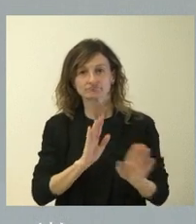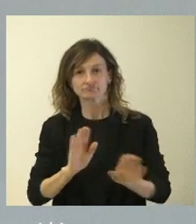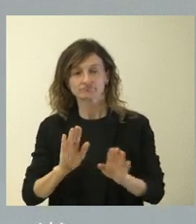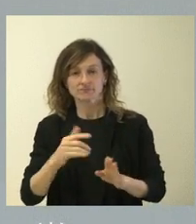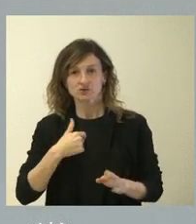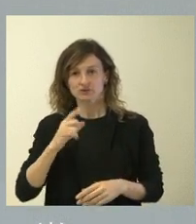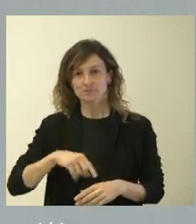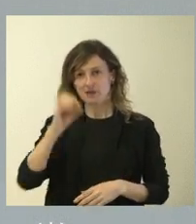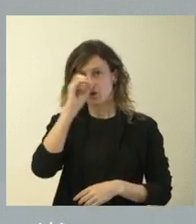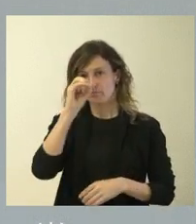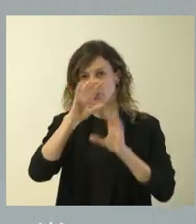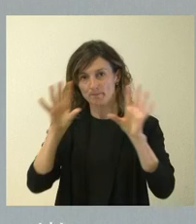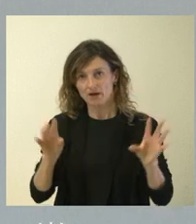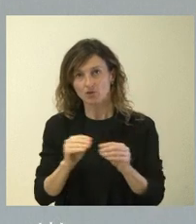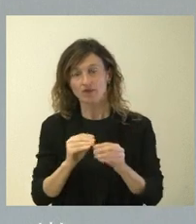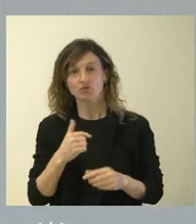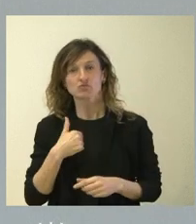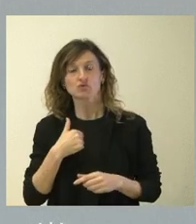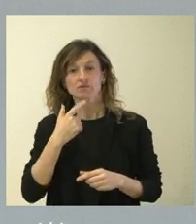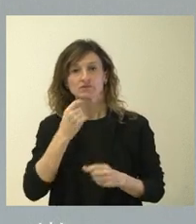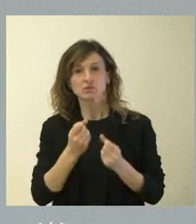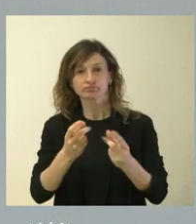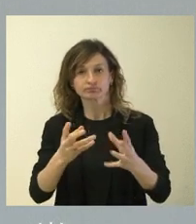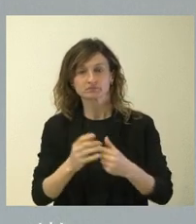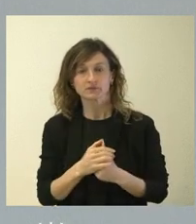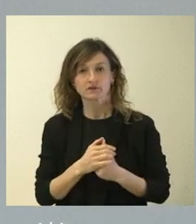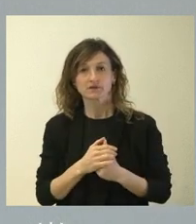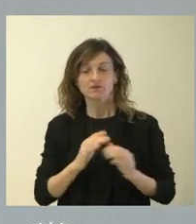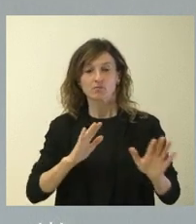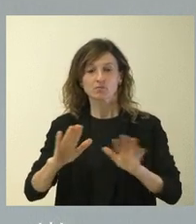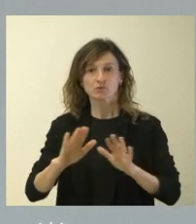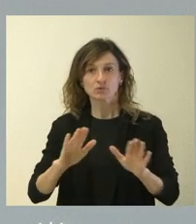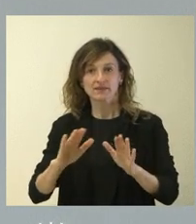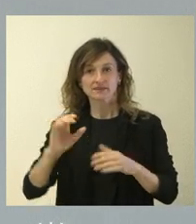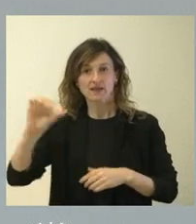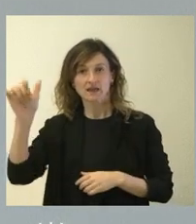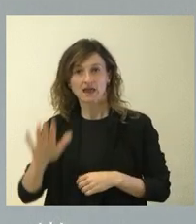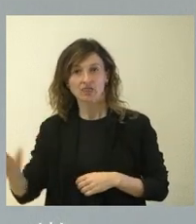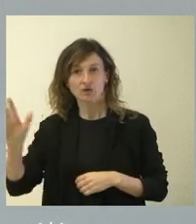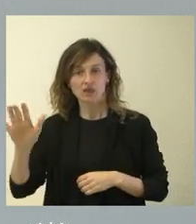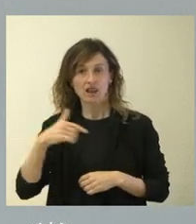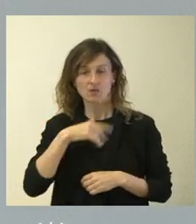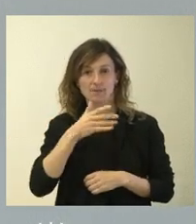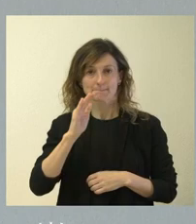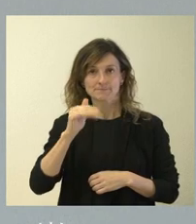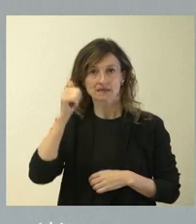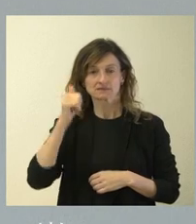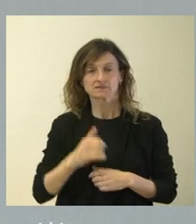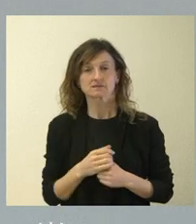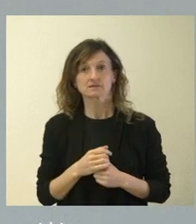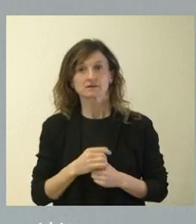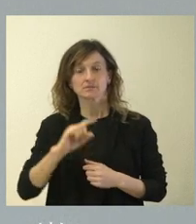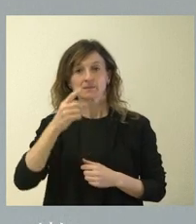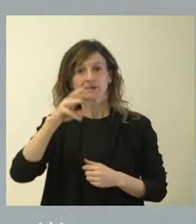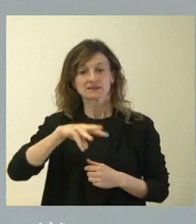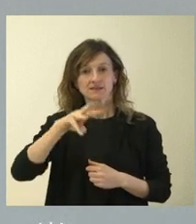valorado. Nosotros hemos estimado esta cifra. Creemos que es mucho más prudente de la estimada a nivel nacional. Hoy por hoy es verdad que todavía estamos en el primer trimestre y